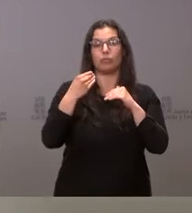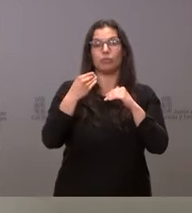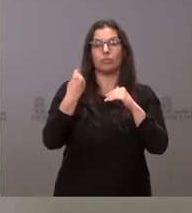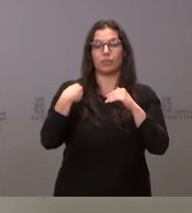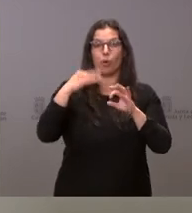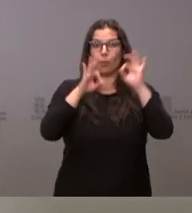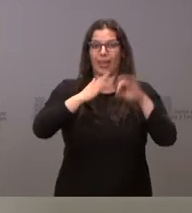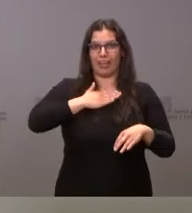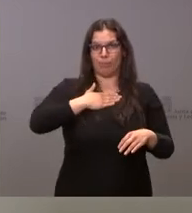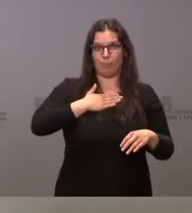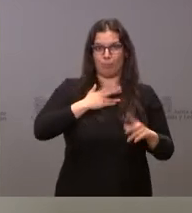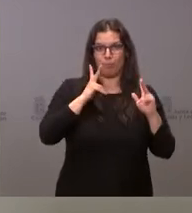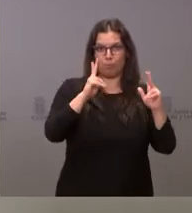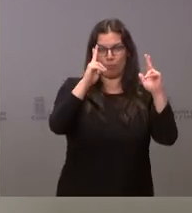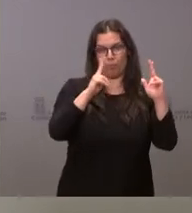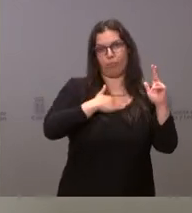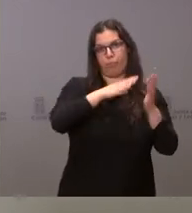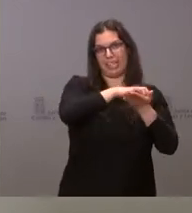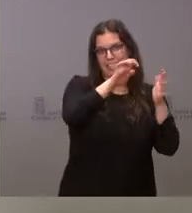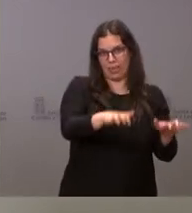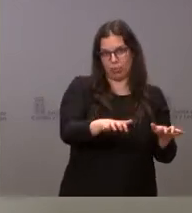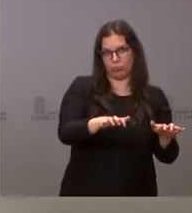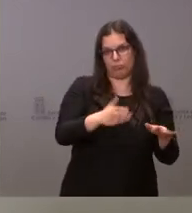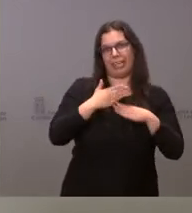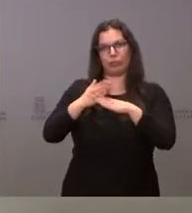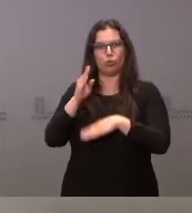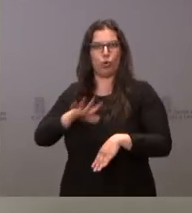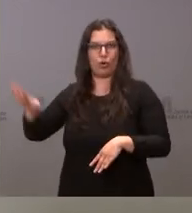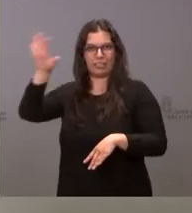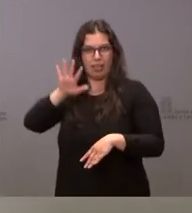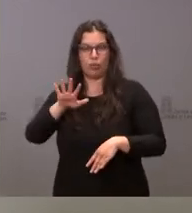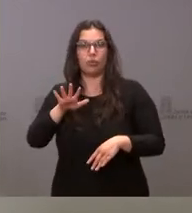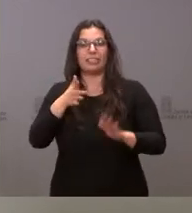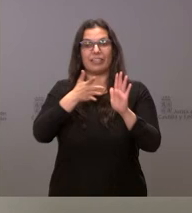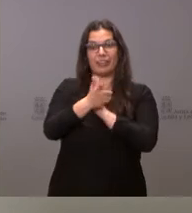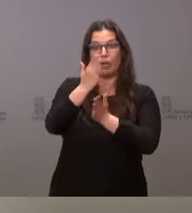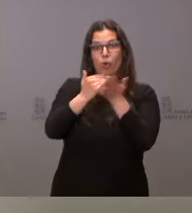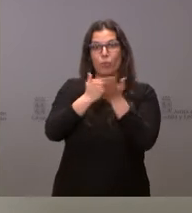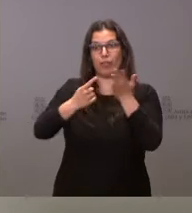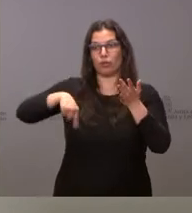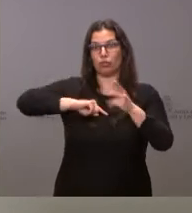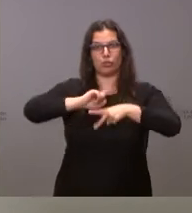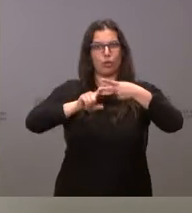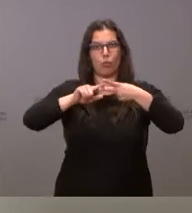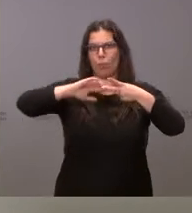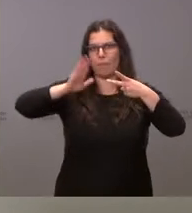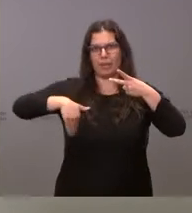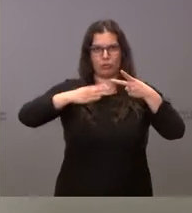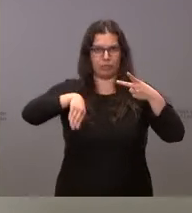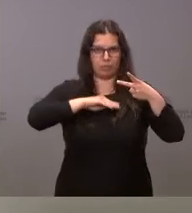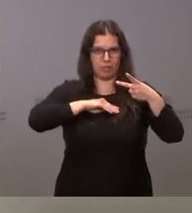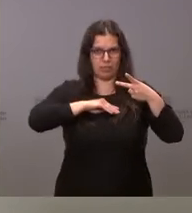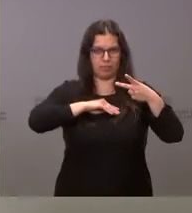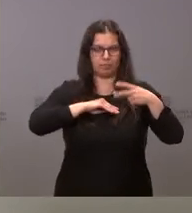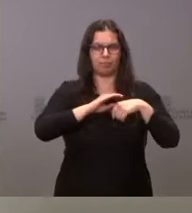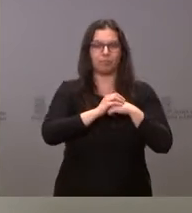autonómico de Castilla y León, lo que nos sitúa como la segunda comunidad autónoma de España con el tipo de gravamen más bajo dentro de ese